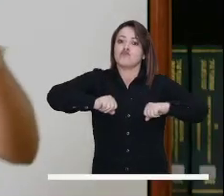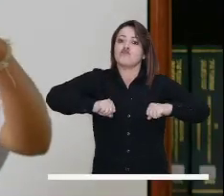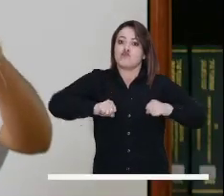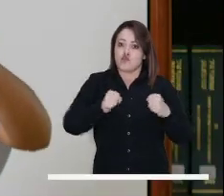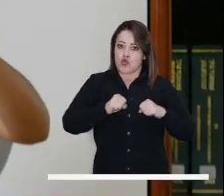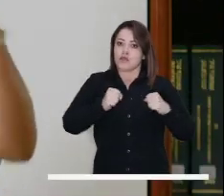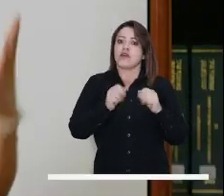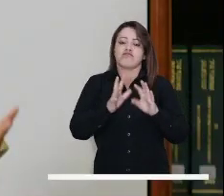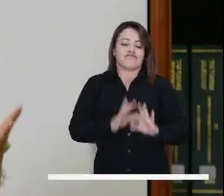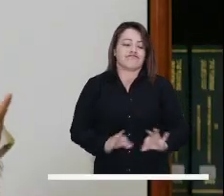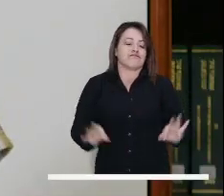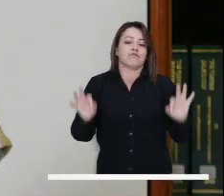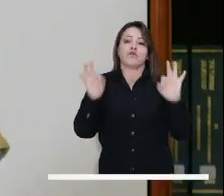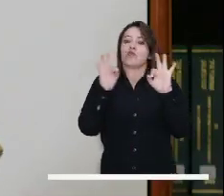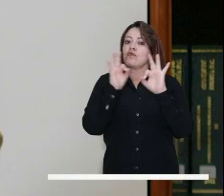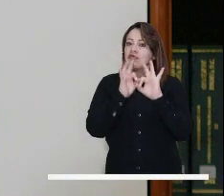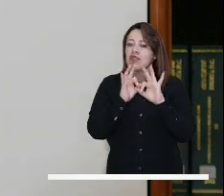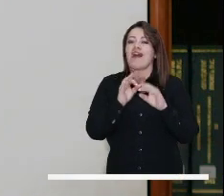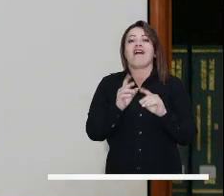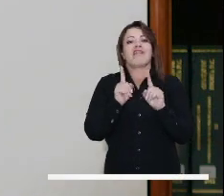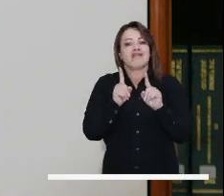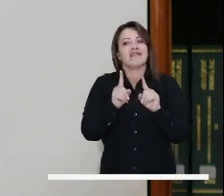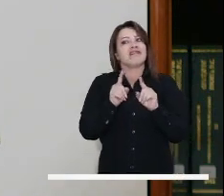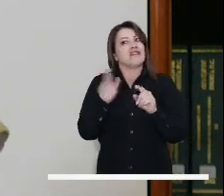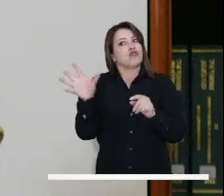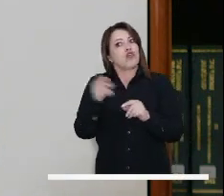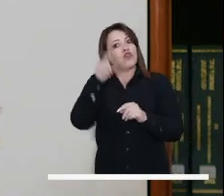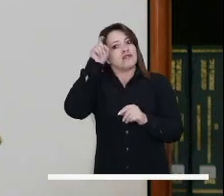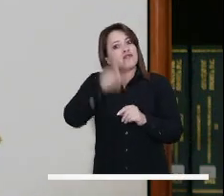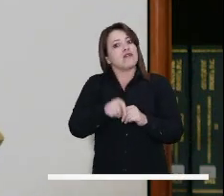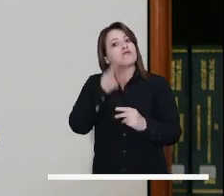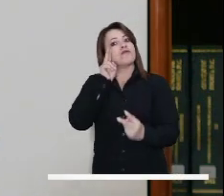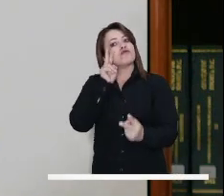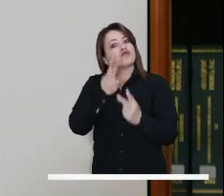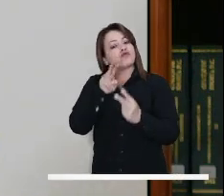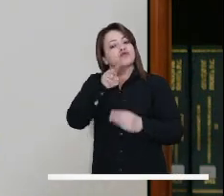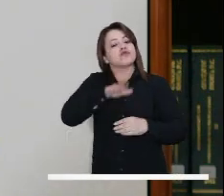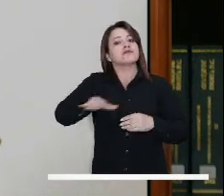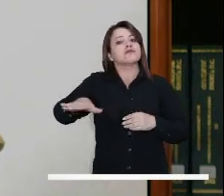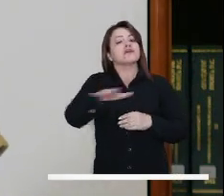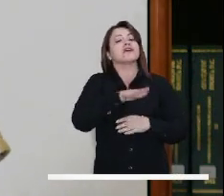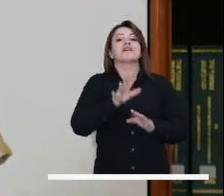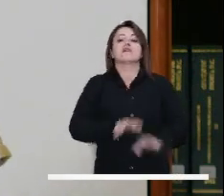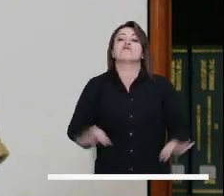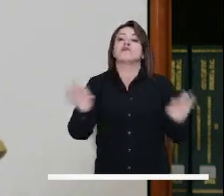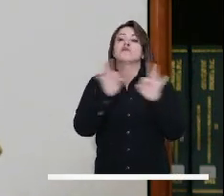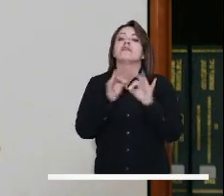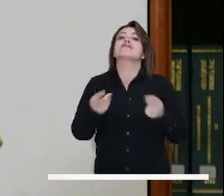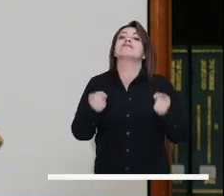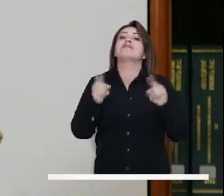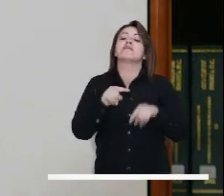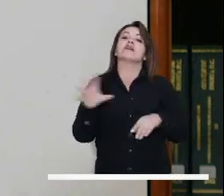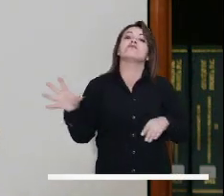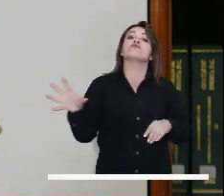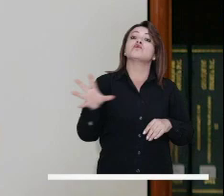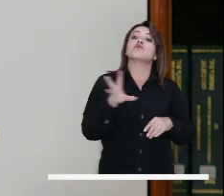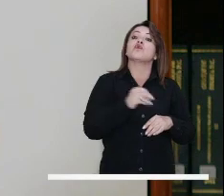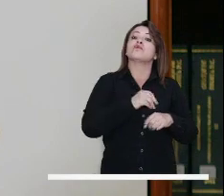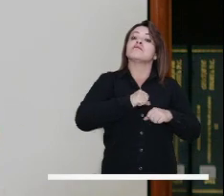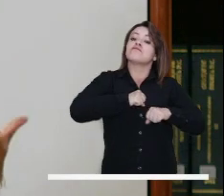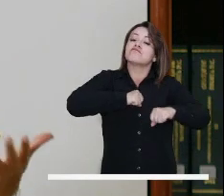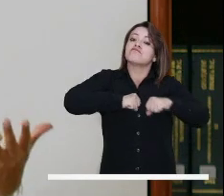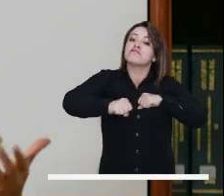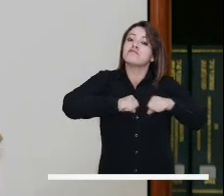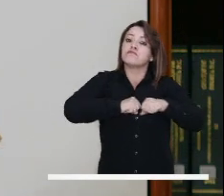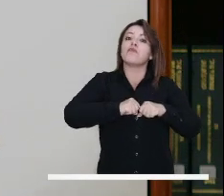que hay una ciudad diferenciada que es muy interesante, que todos estamos llamados a conocer, muy importante también